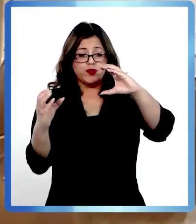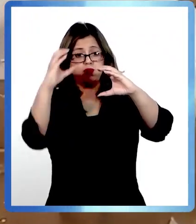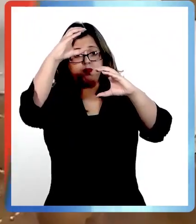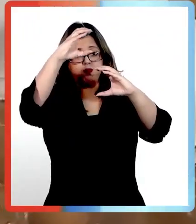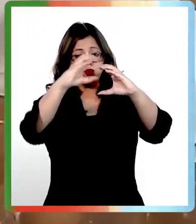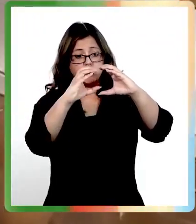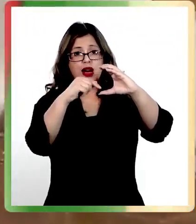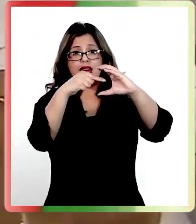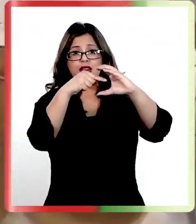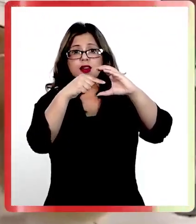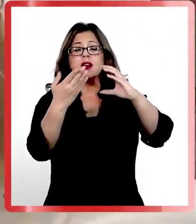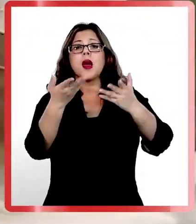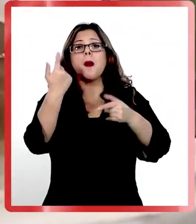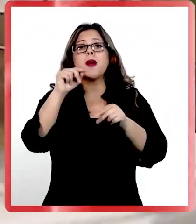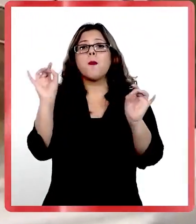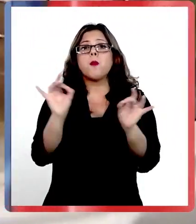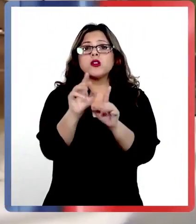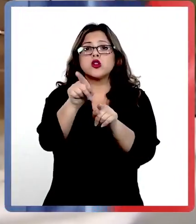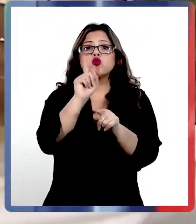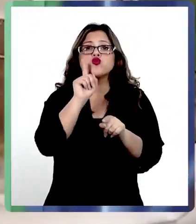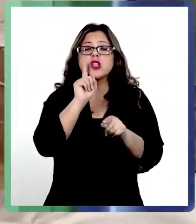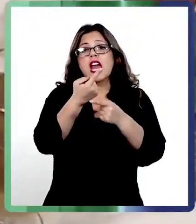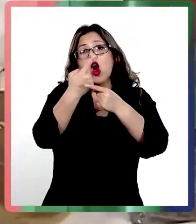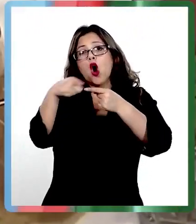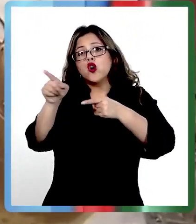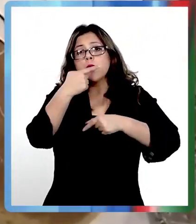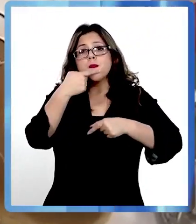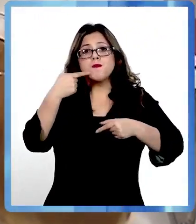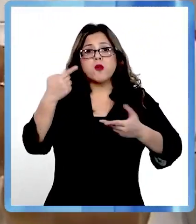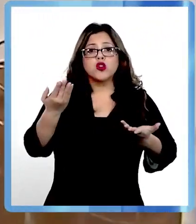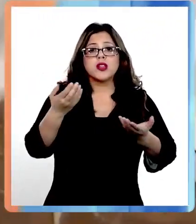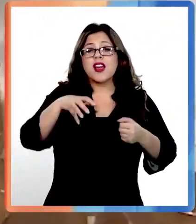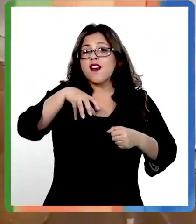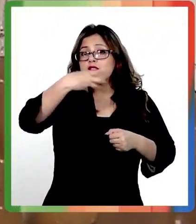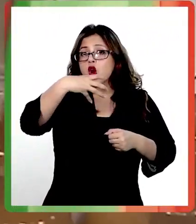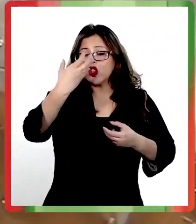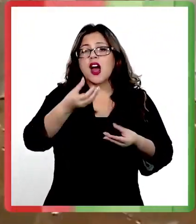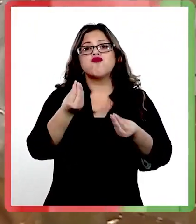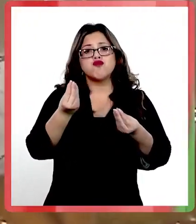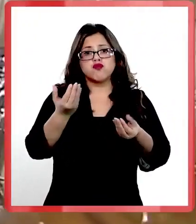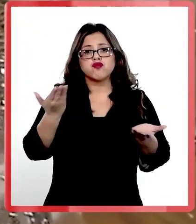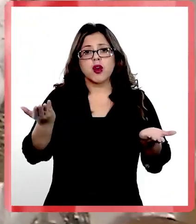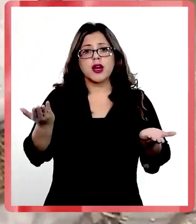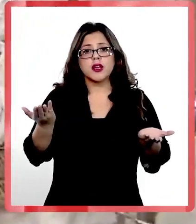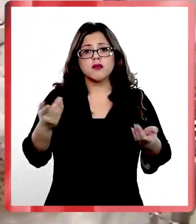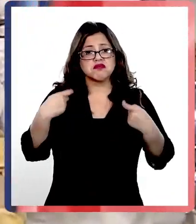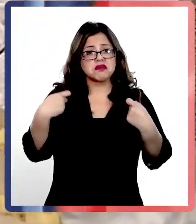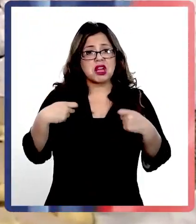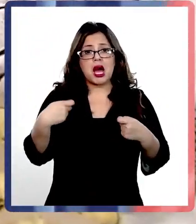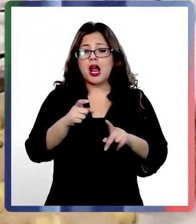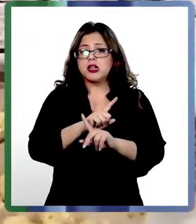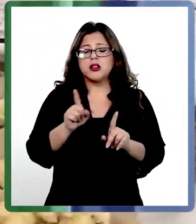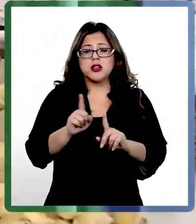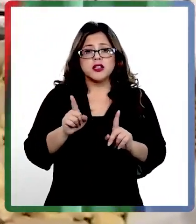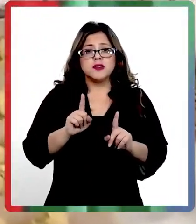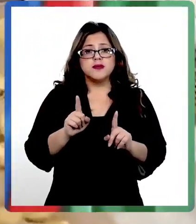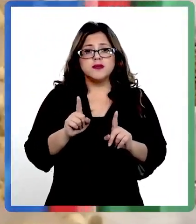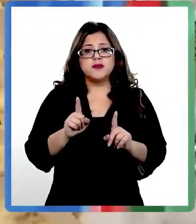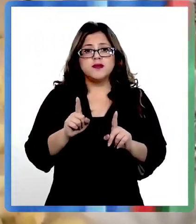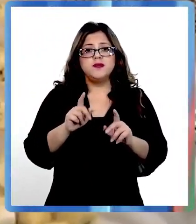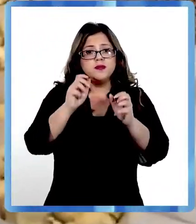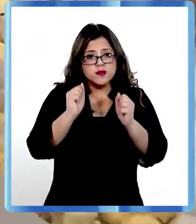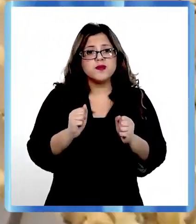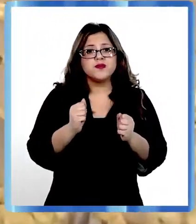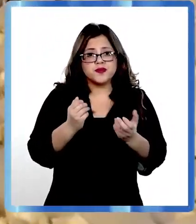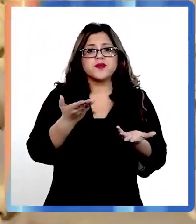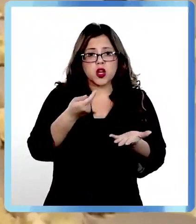Pero si tienes la posibilidad de tener otro postre, la fruta es una buena opción, no es cara, está